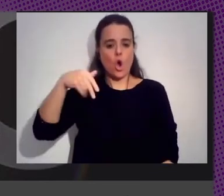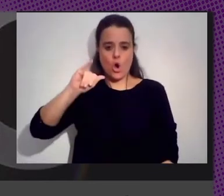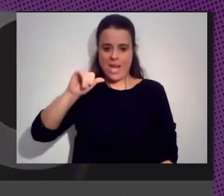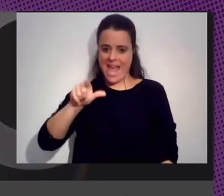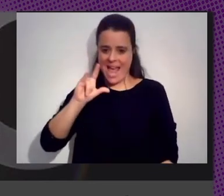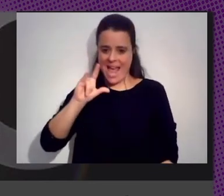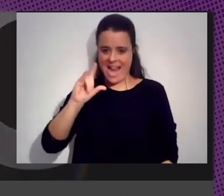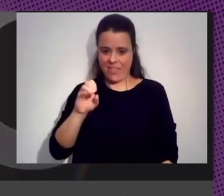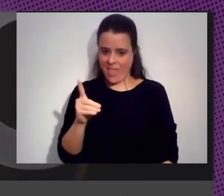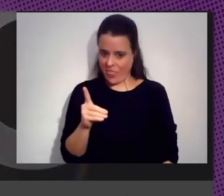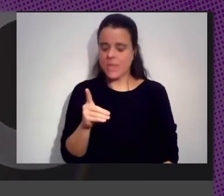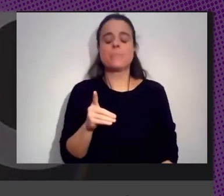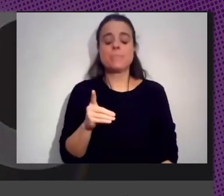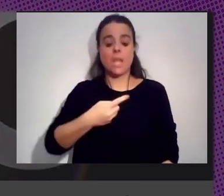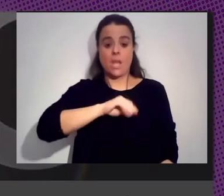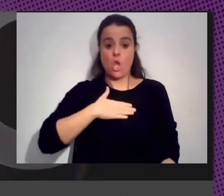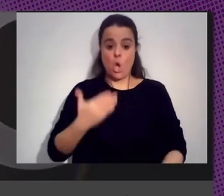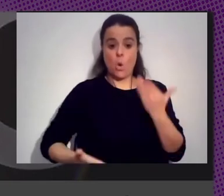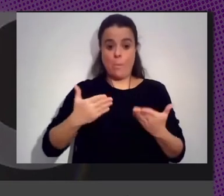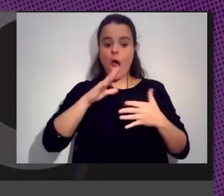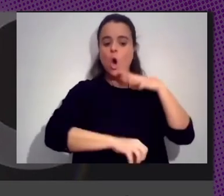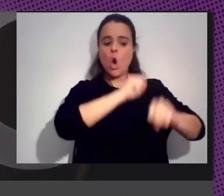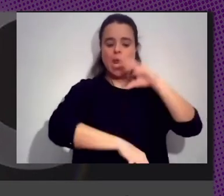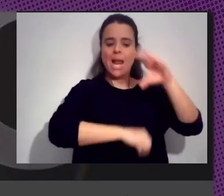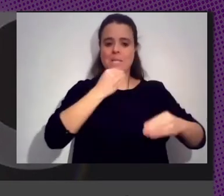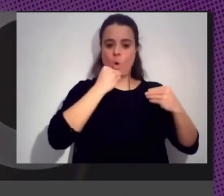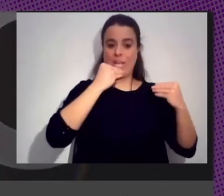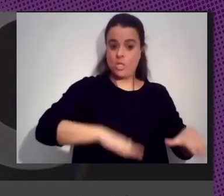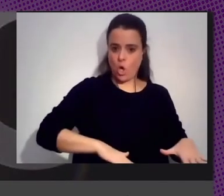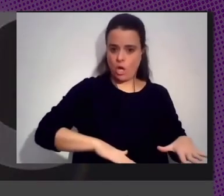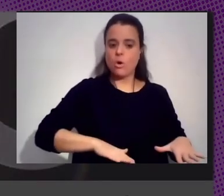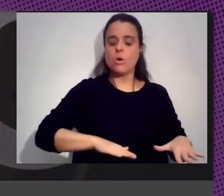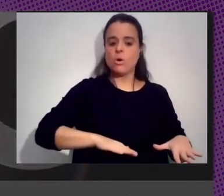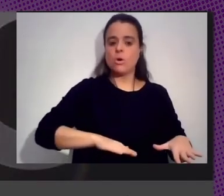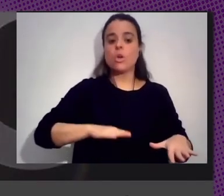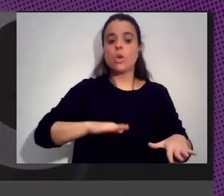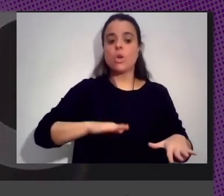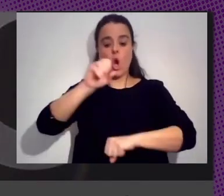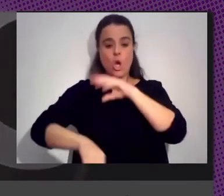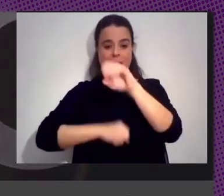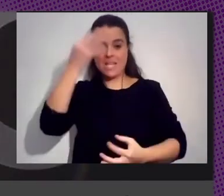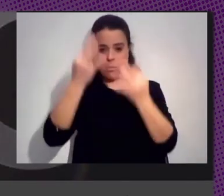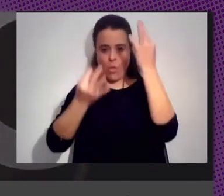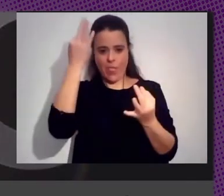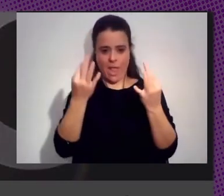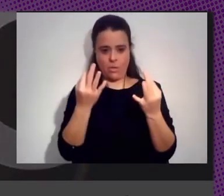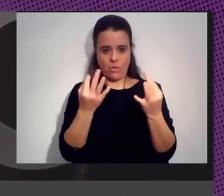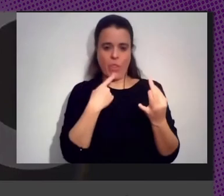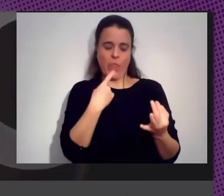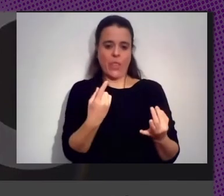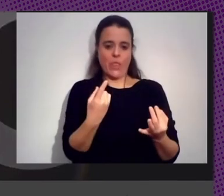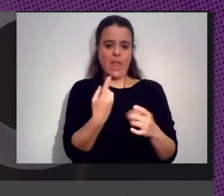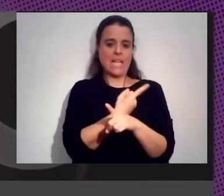El Colonialismo Histórico Y El Colonialismo De Datos Estamos Diciendo Que Si hay Diferencias Claro Hay